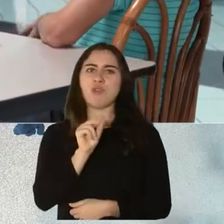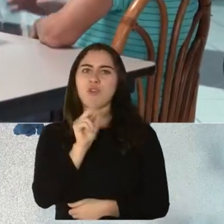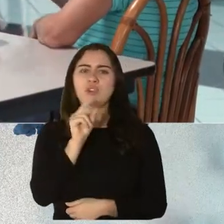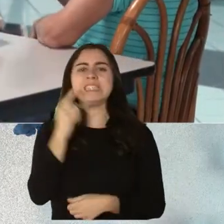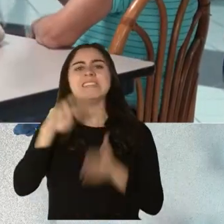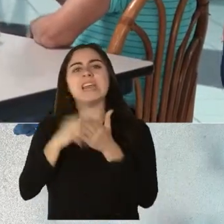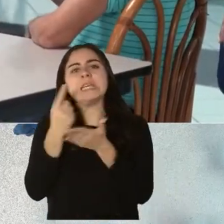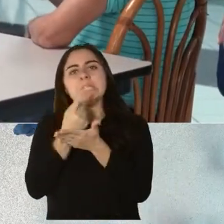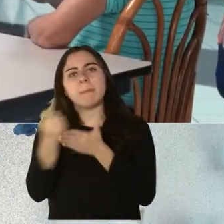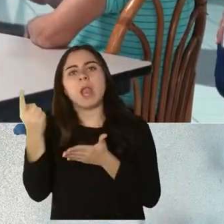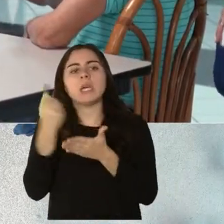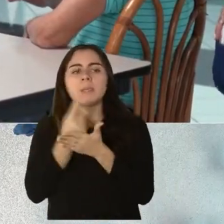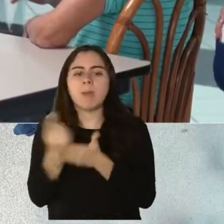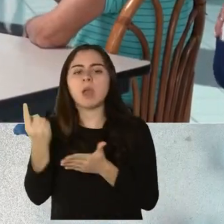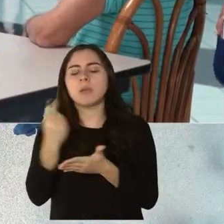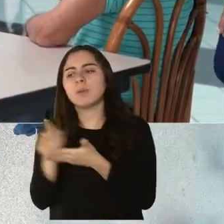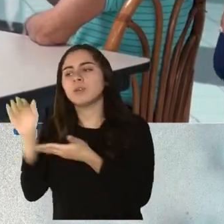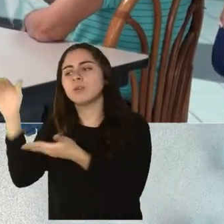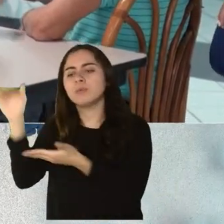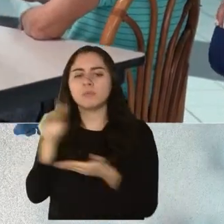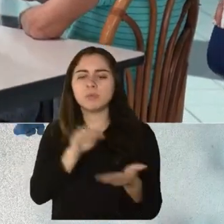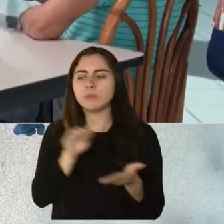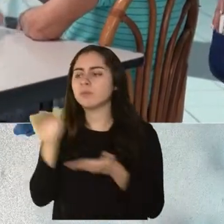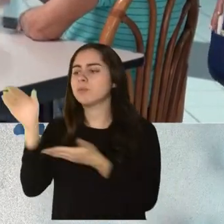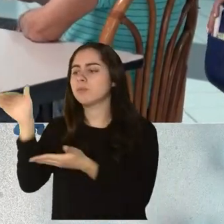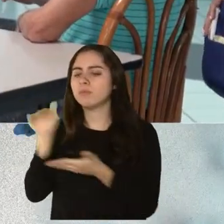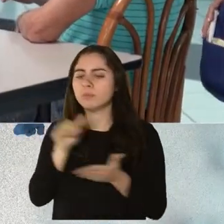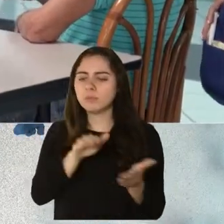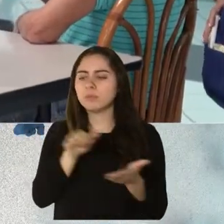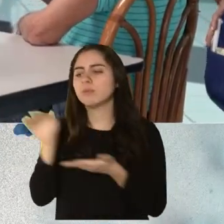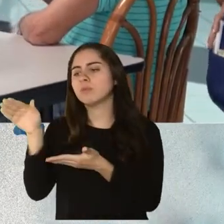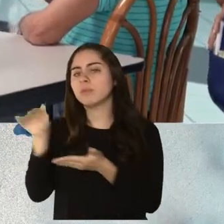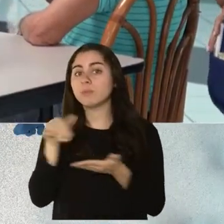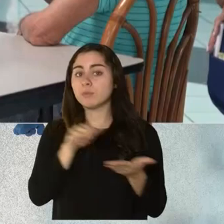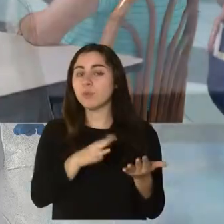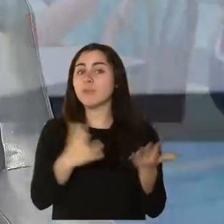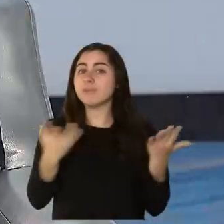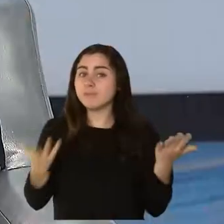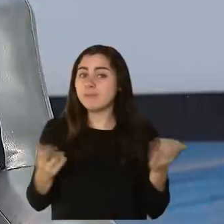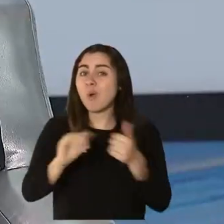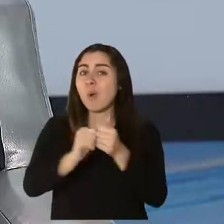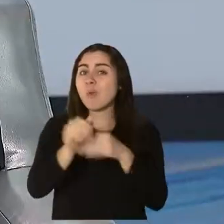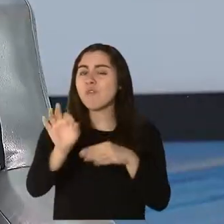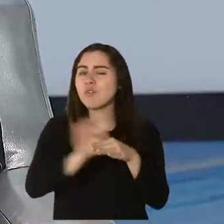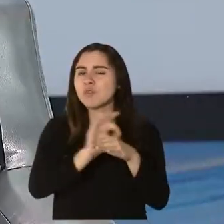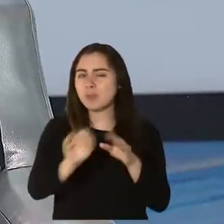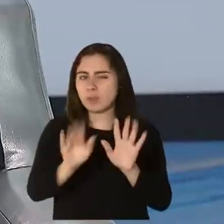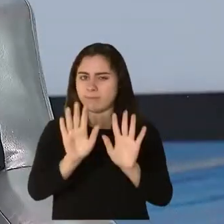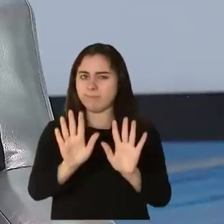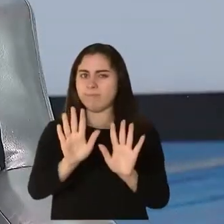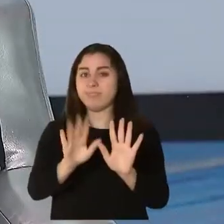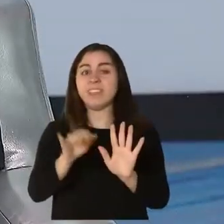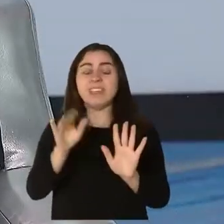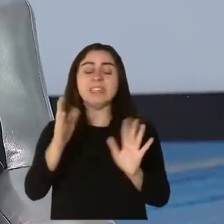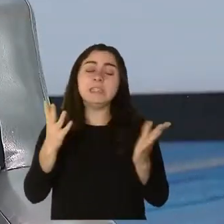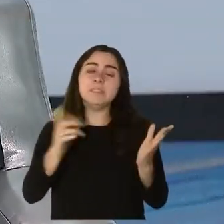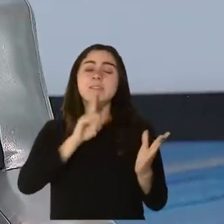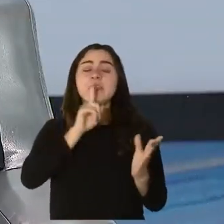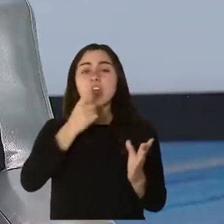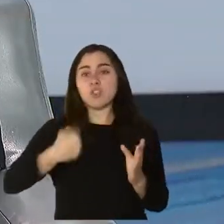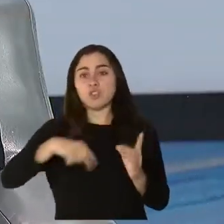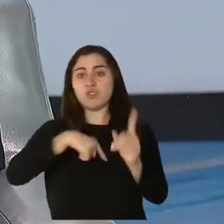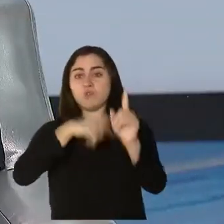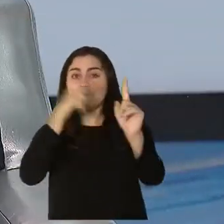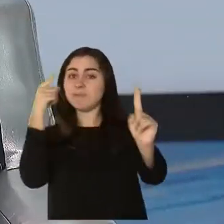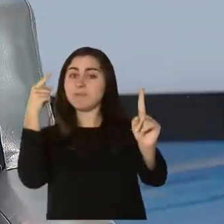número de lo que llega? Yo quisiera decirle al pueblo de Puerto Rico que el objetivo al final del camino es que todos los